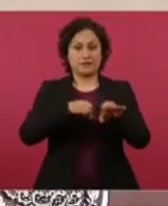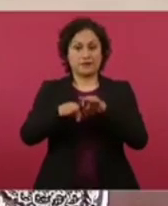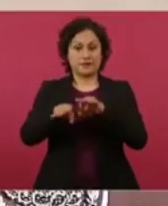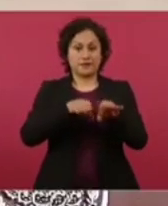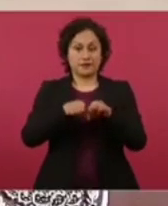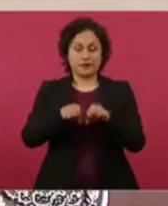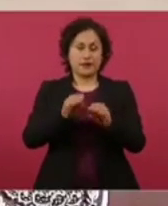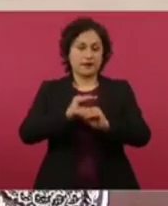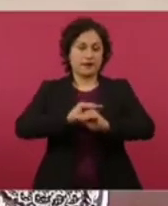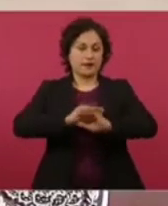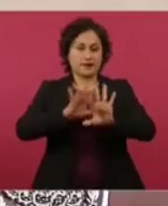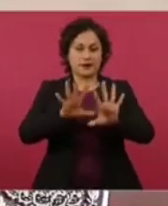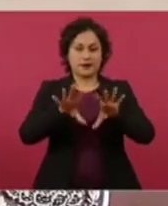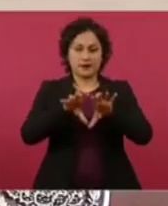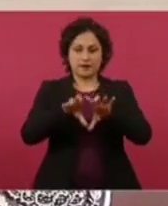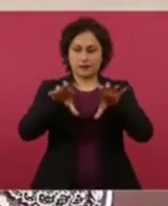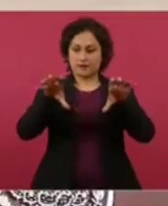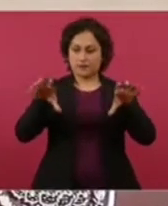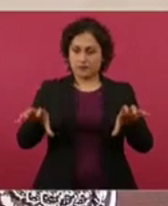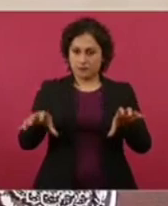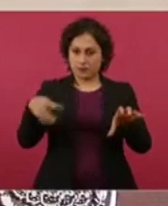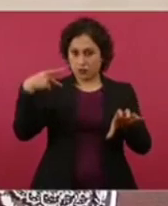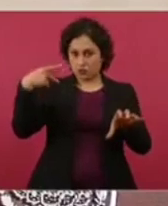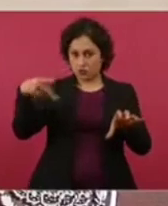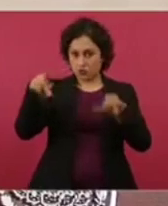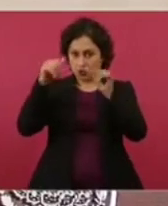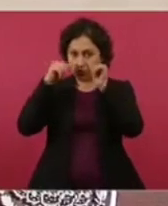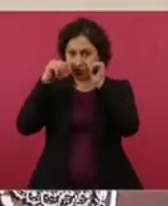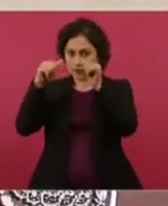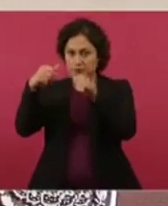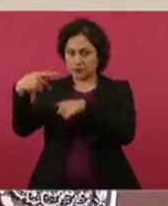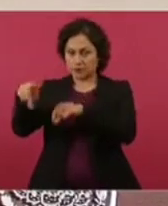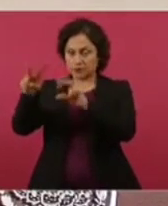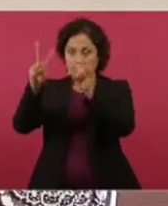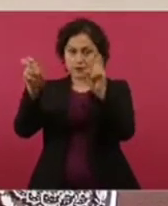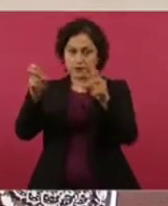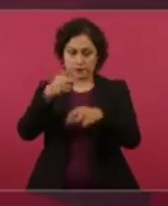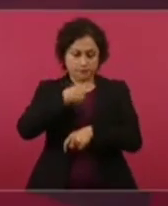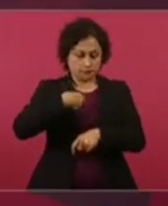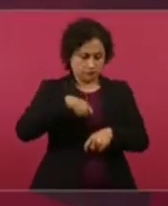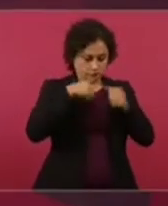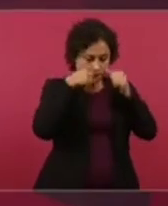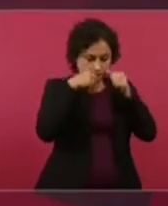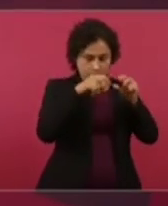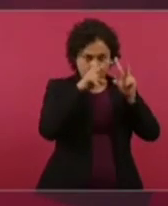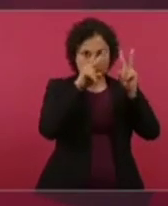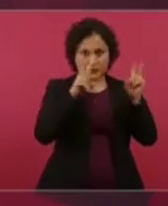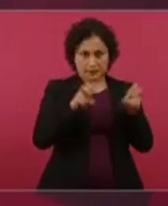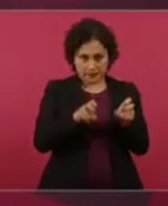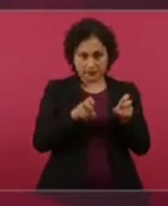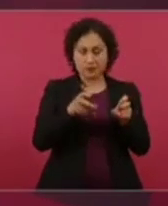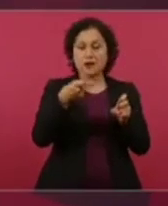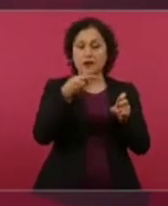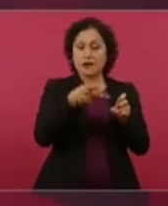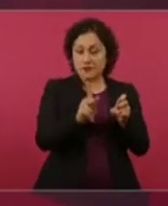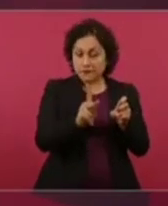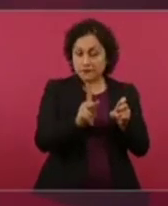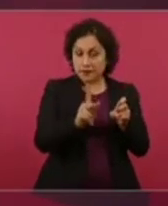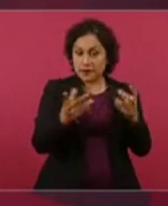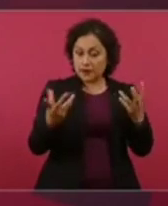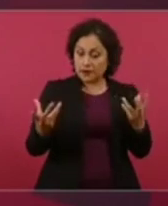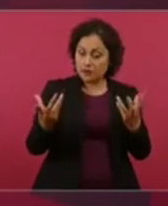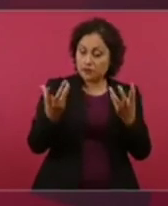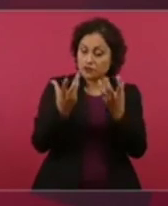en el ámbito de sus competencias, pero con el propósito